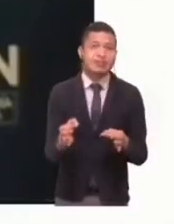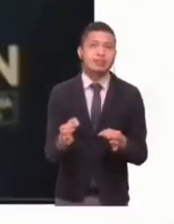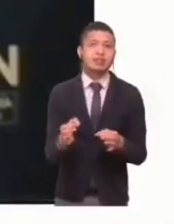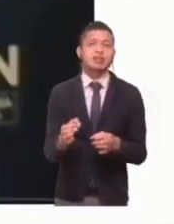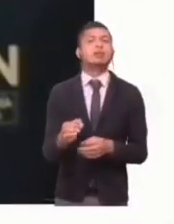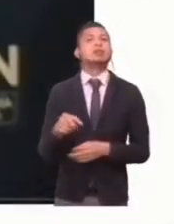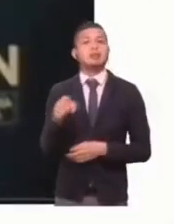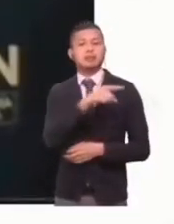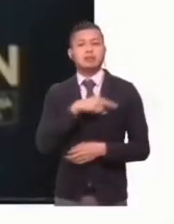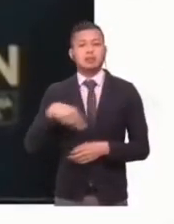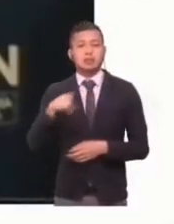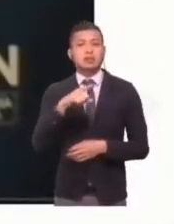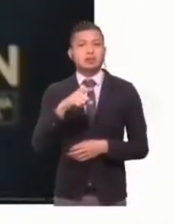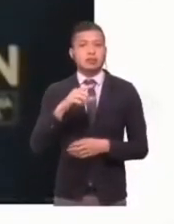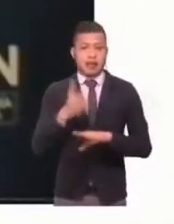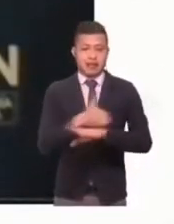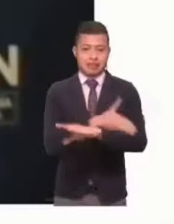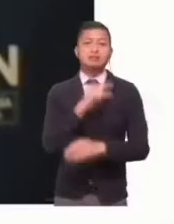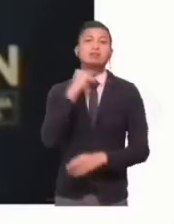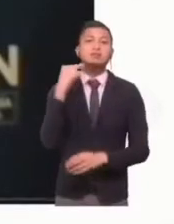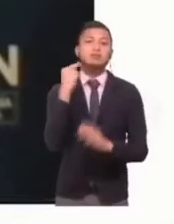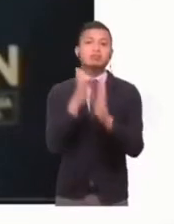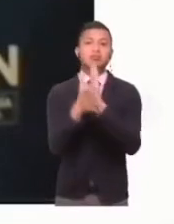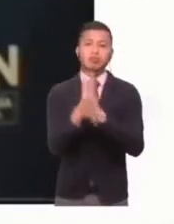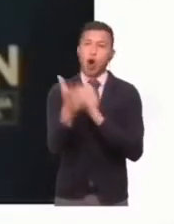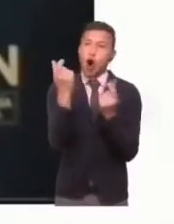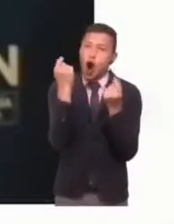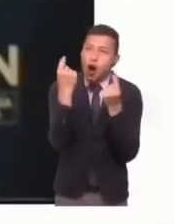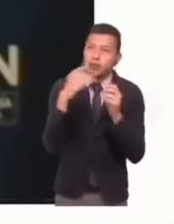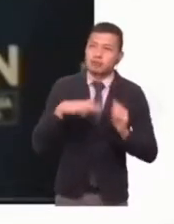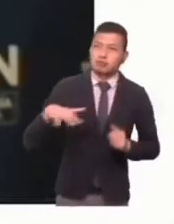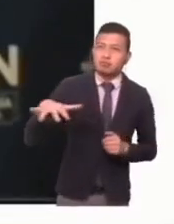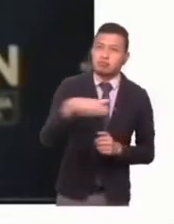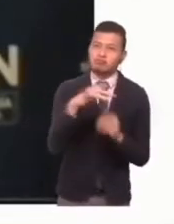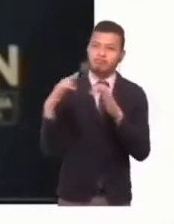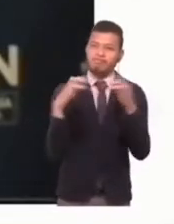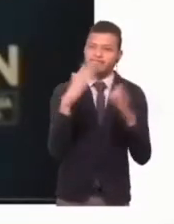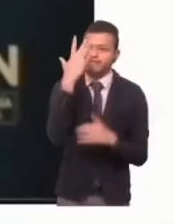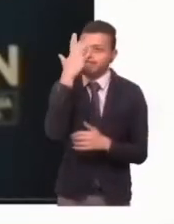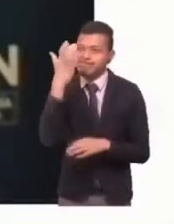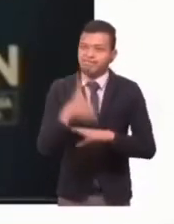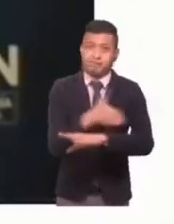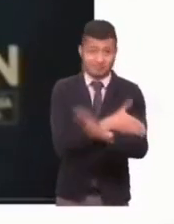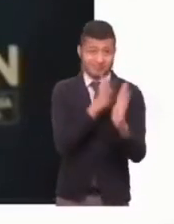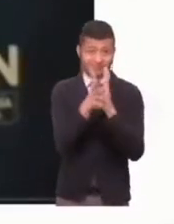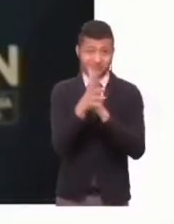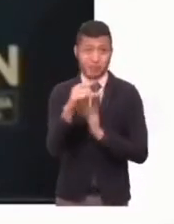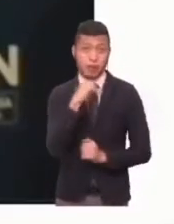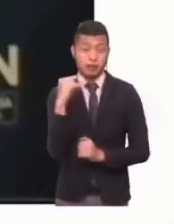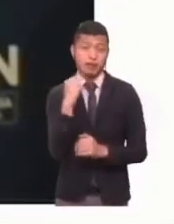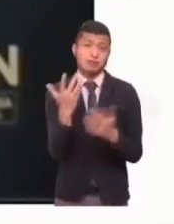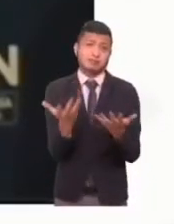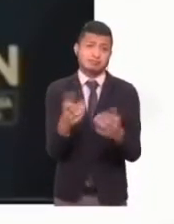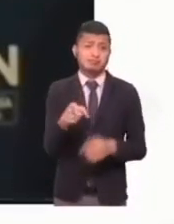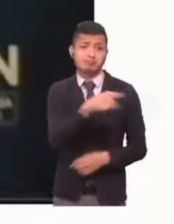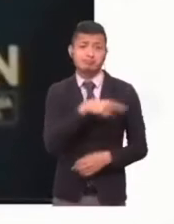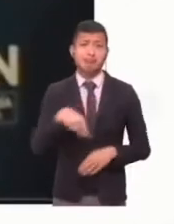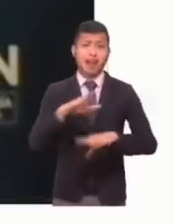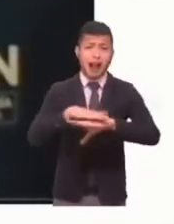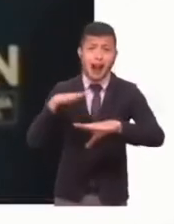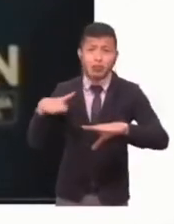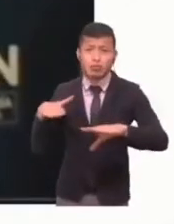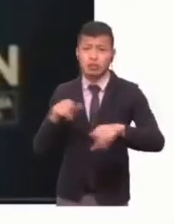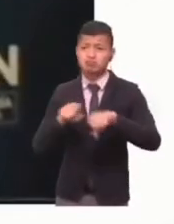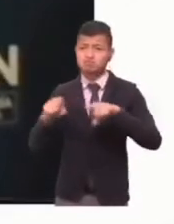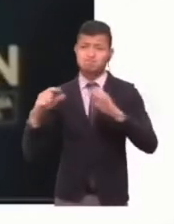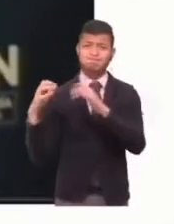comprensión de la que habla el padre Pacho, pues nunca ahondó o trató de conjurar las causas como